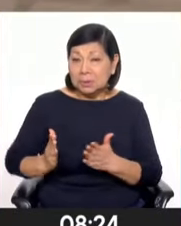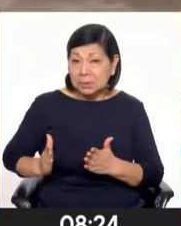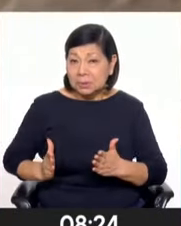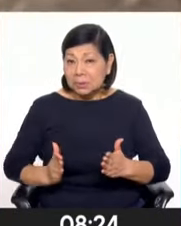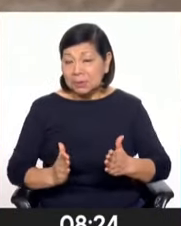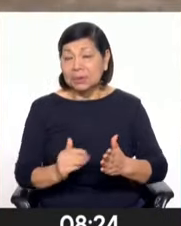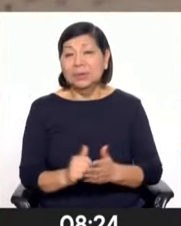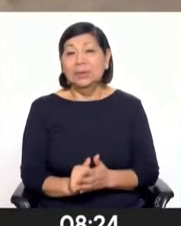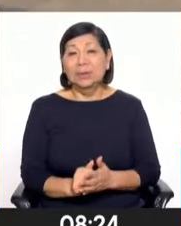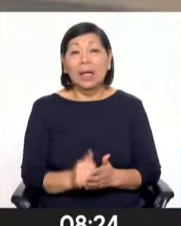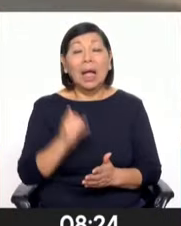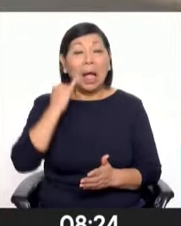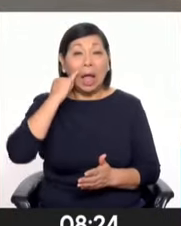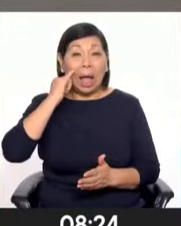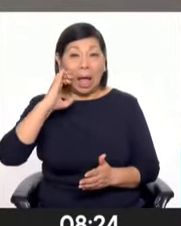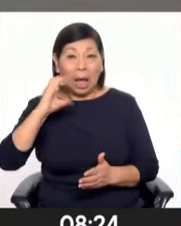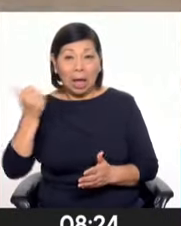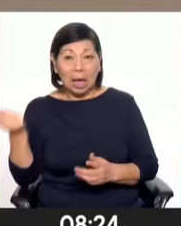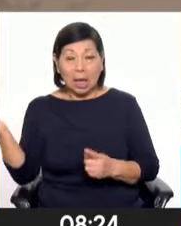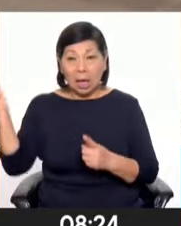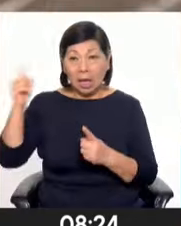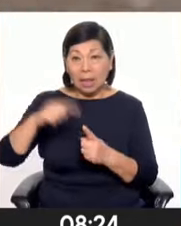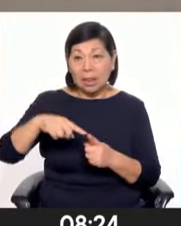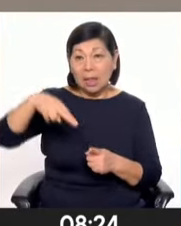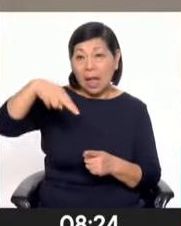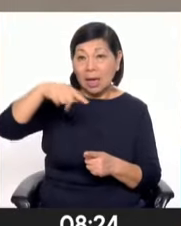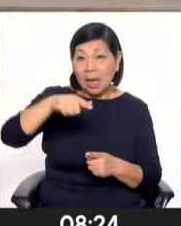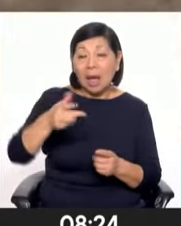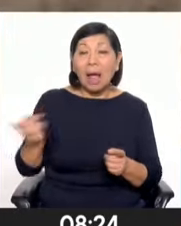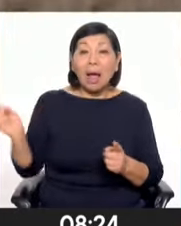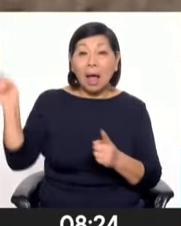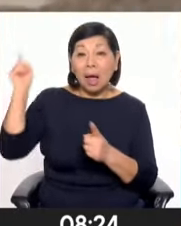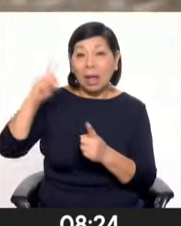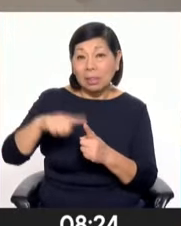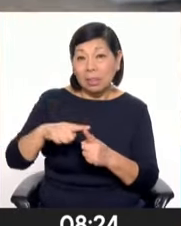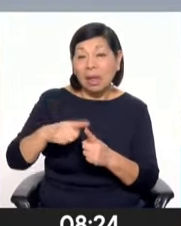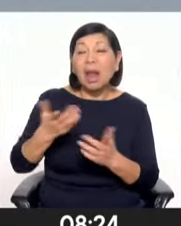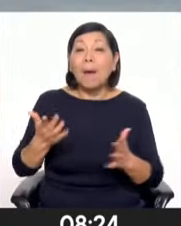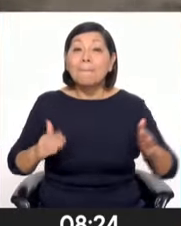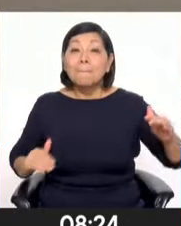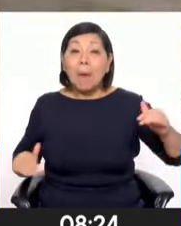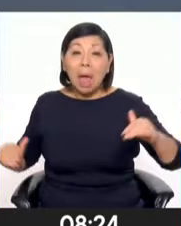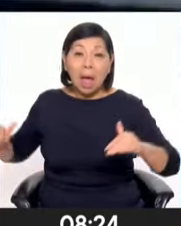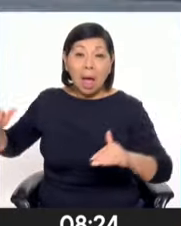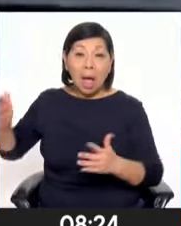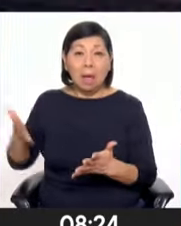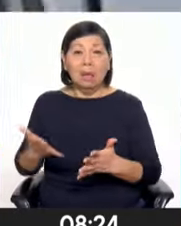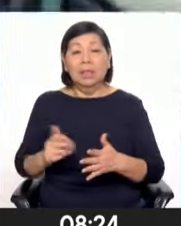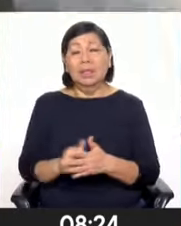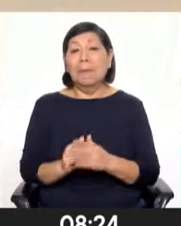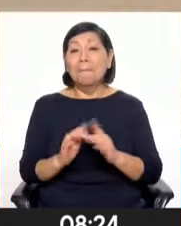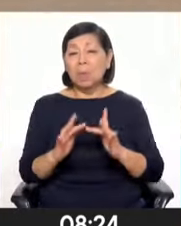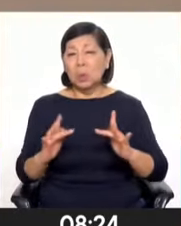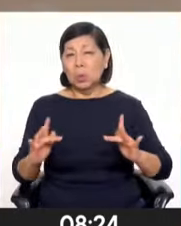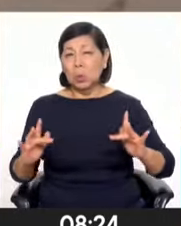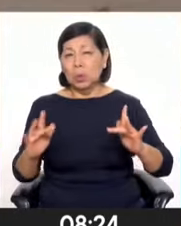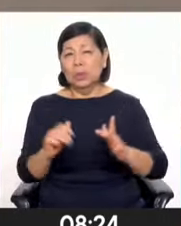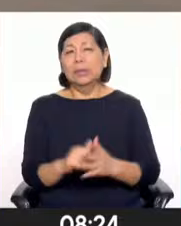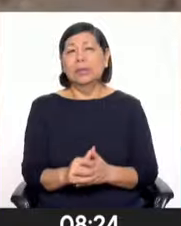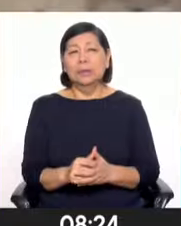que señalan desde Ica hacia Nazca, hacia las playas, de piedras como imantadas, que están